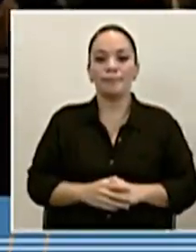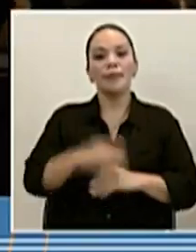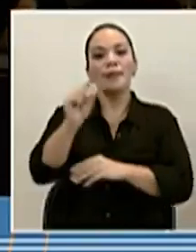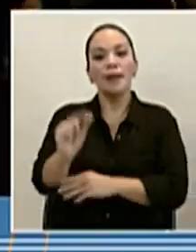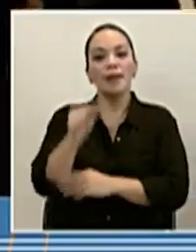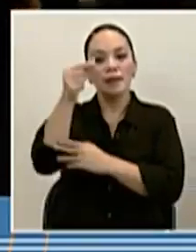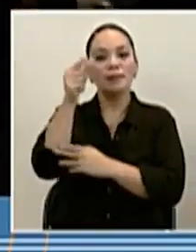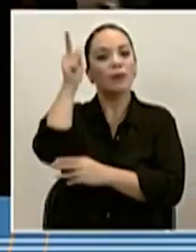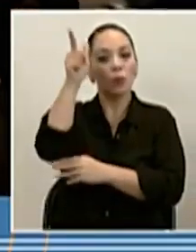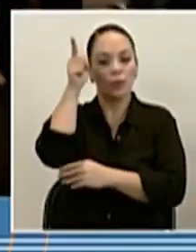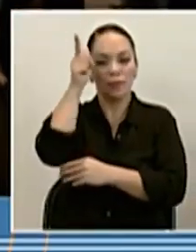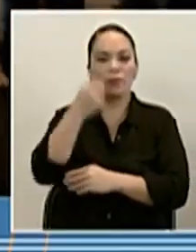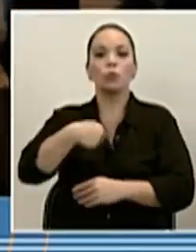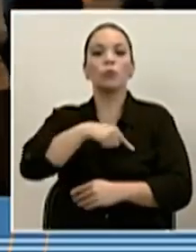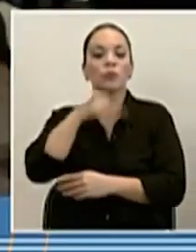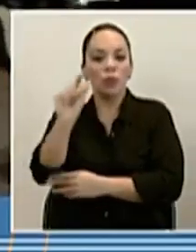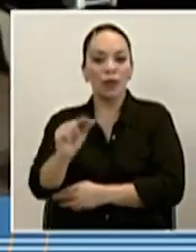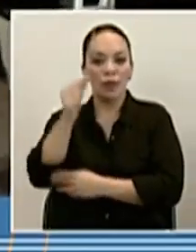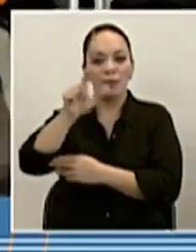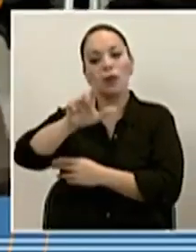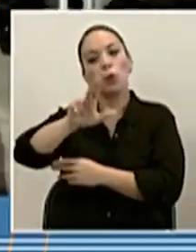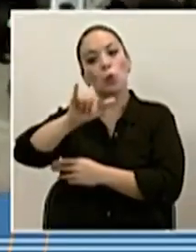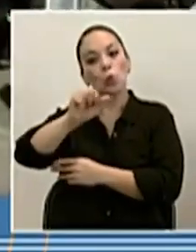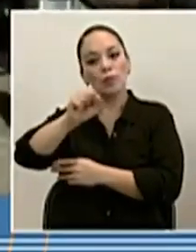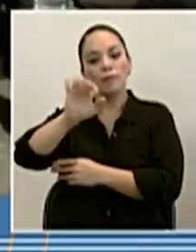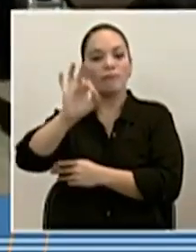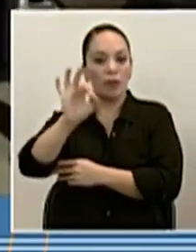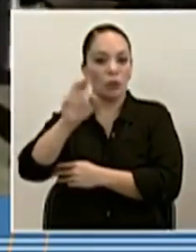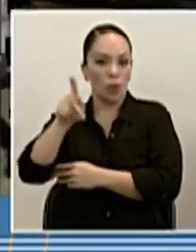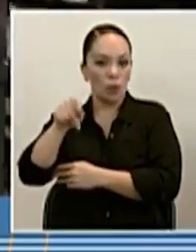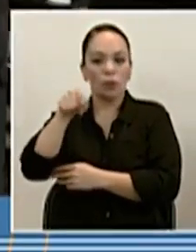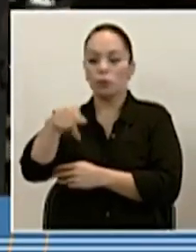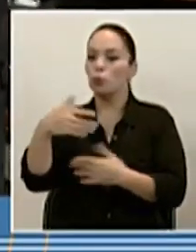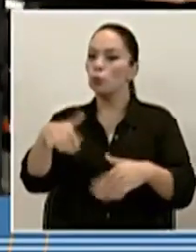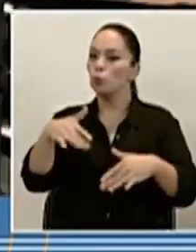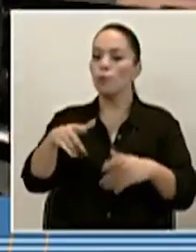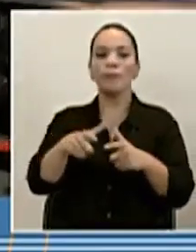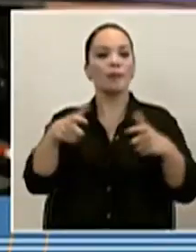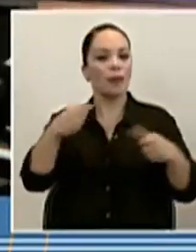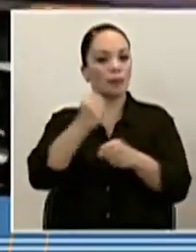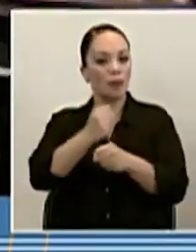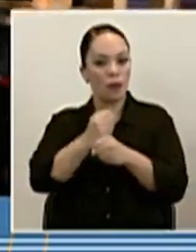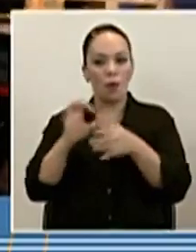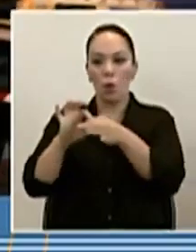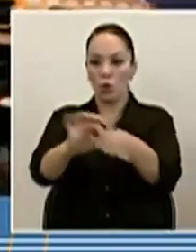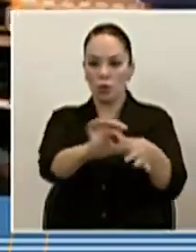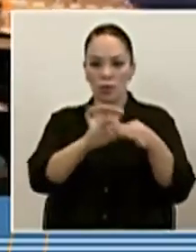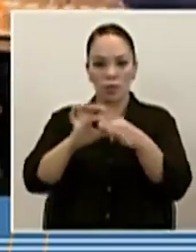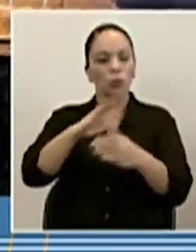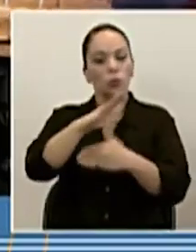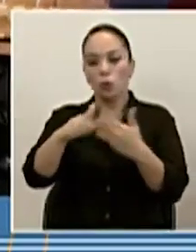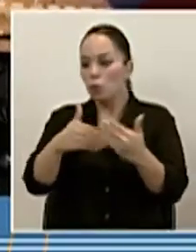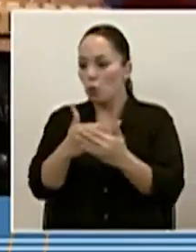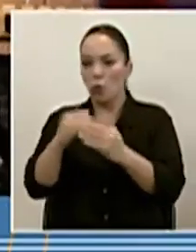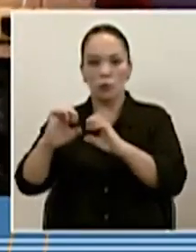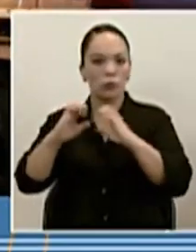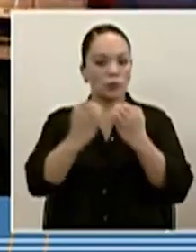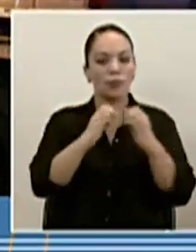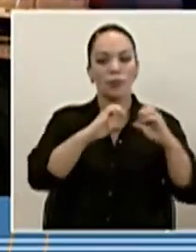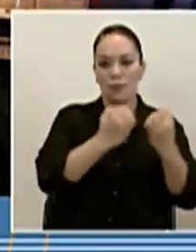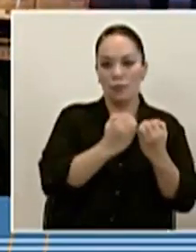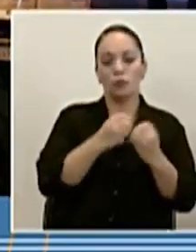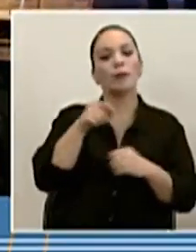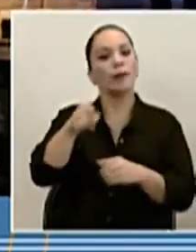gerencia logística y nuestro gerente Luis Fernando Porras que hizo una gran labor de coordinación de todas las partes. En esto